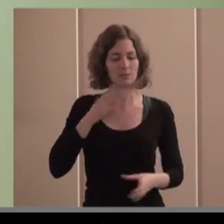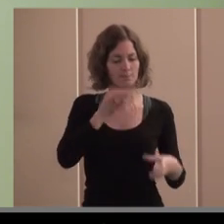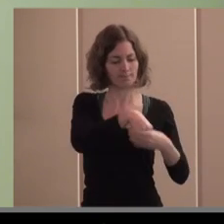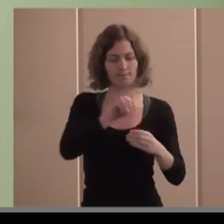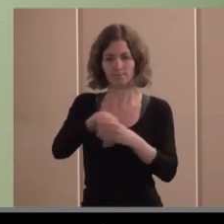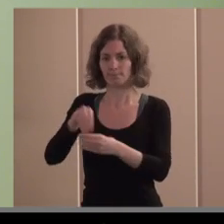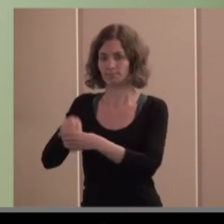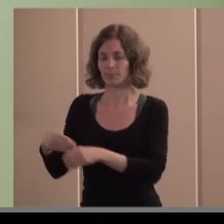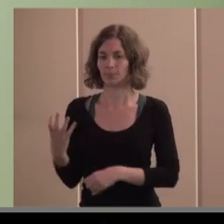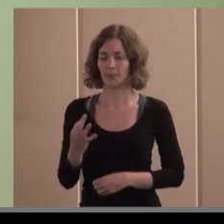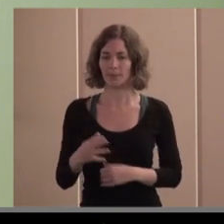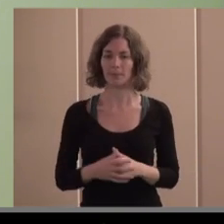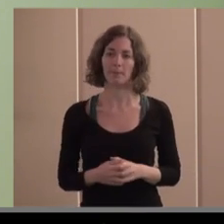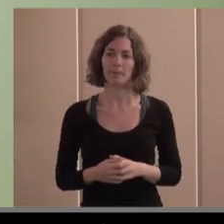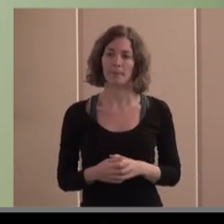tenemos que